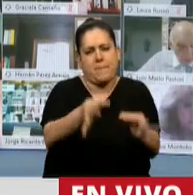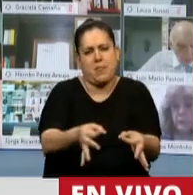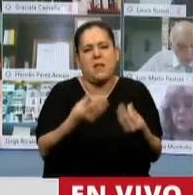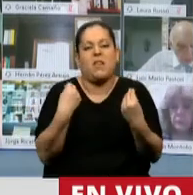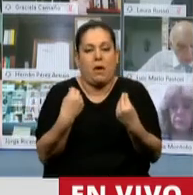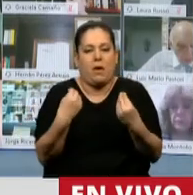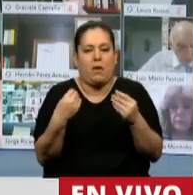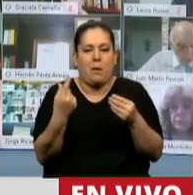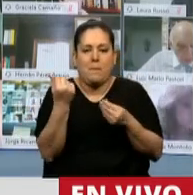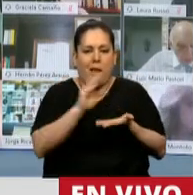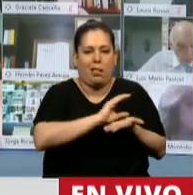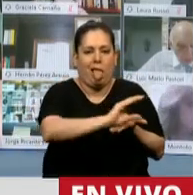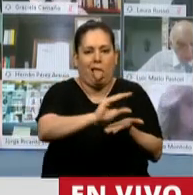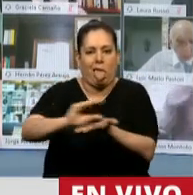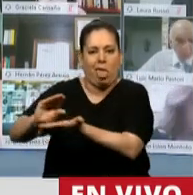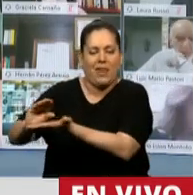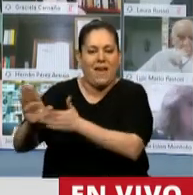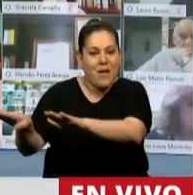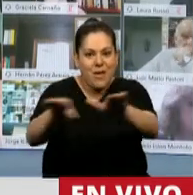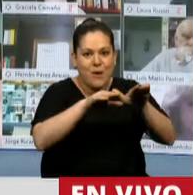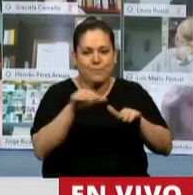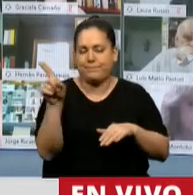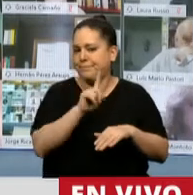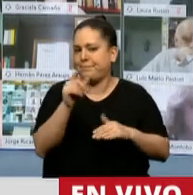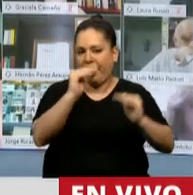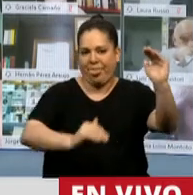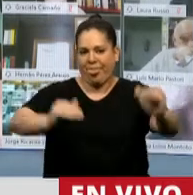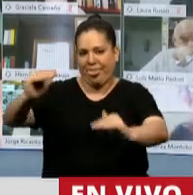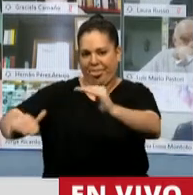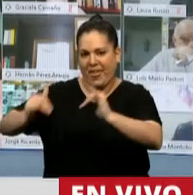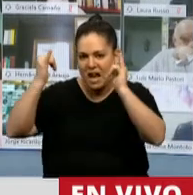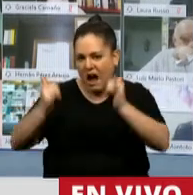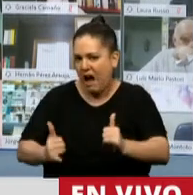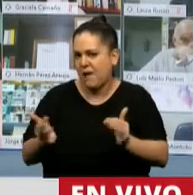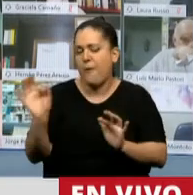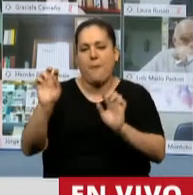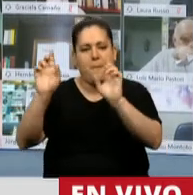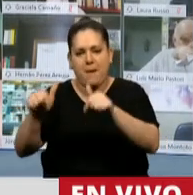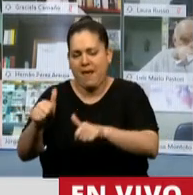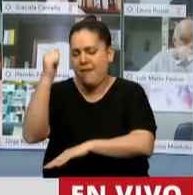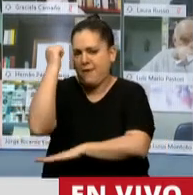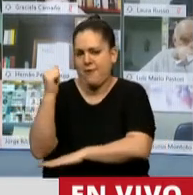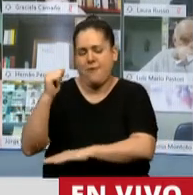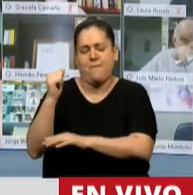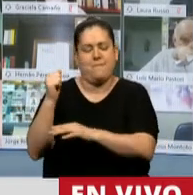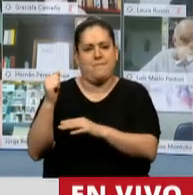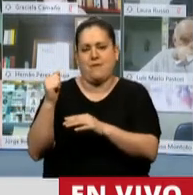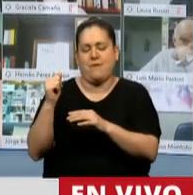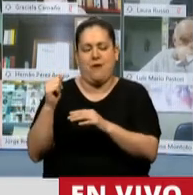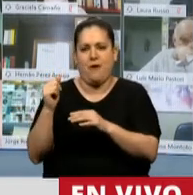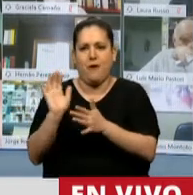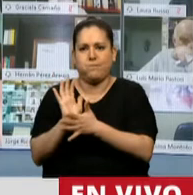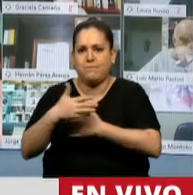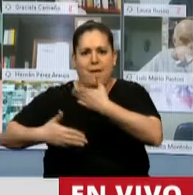distribución, con problemas de cultura y con problemas de modelos económicos, financieros y sociales.